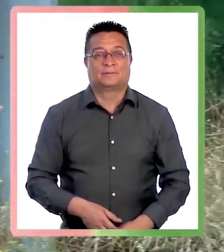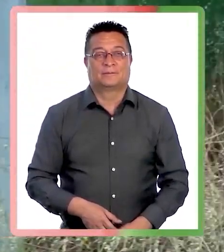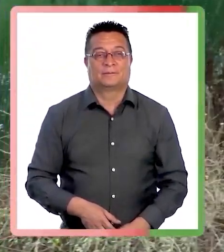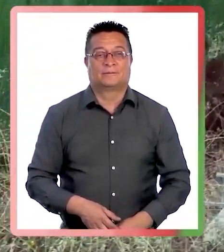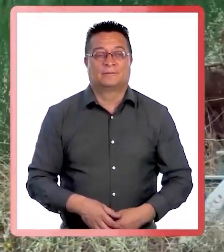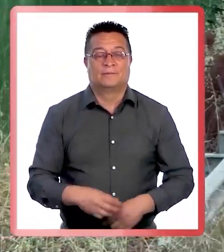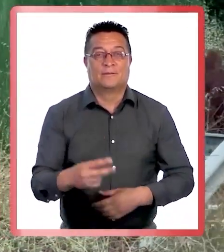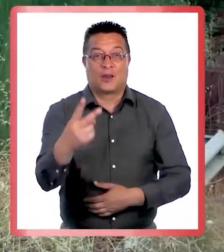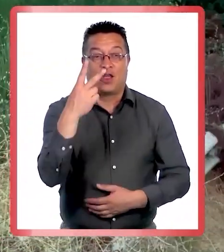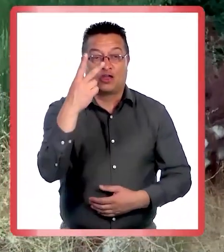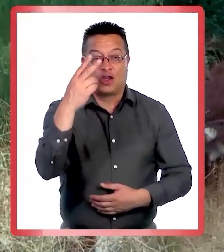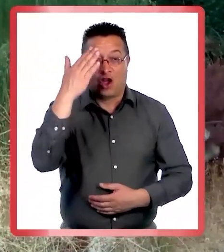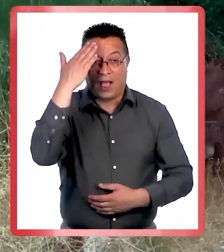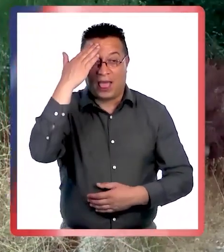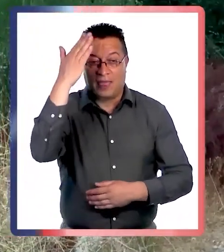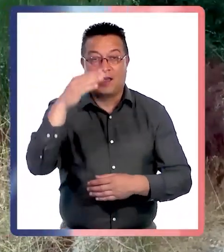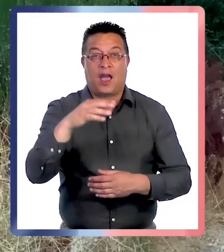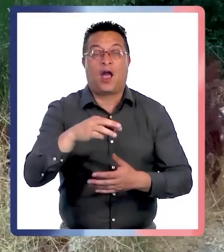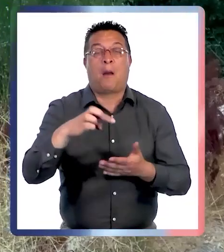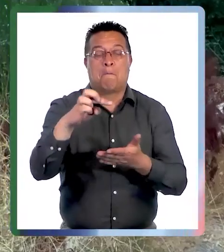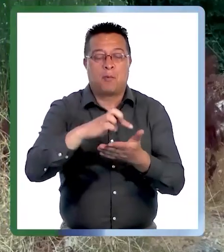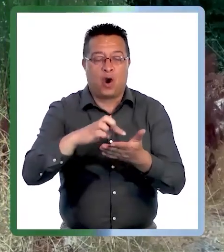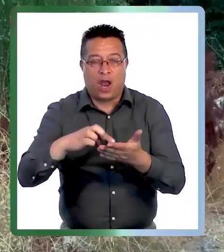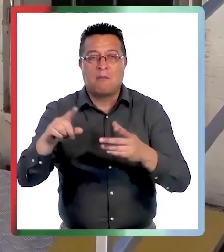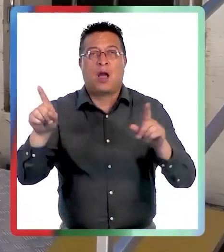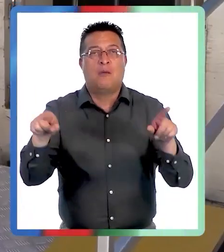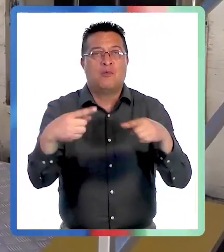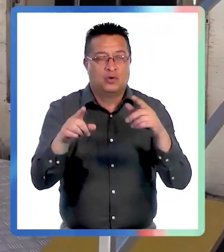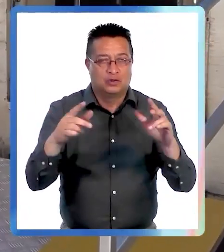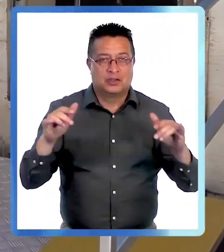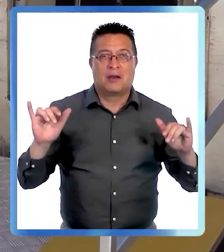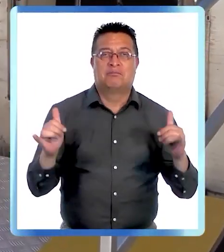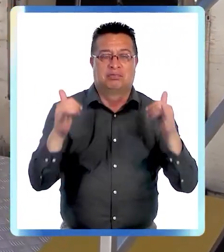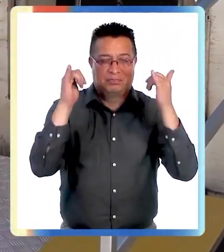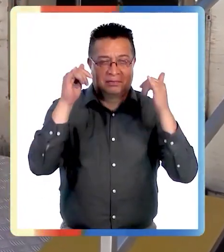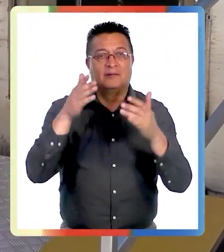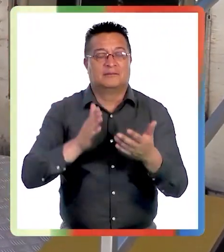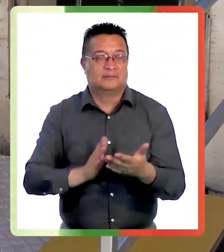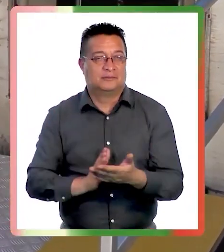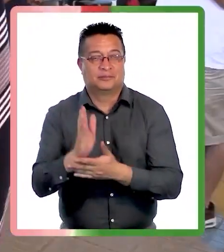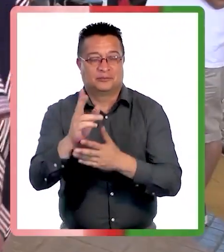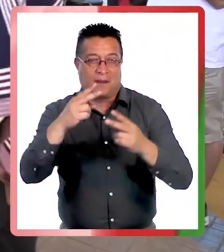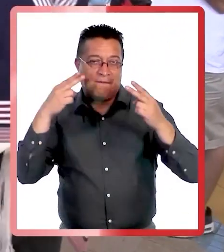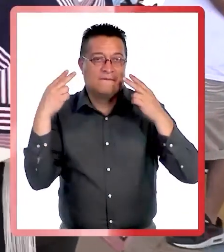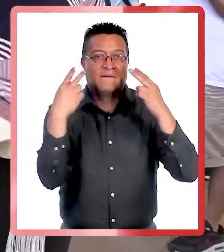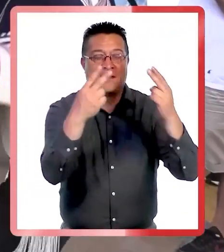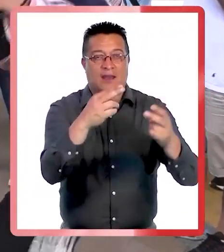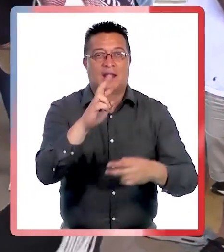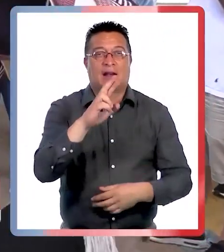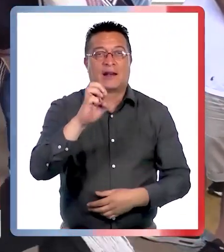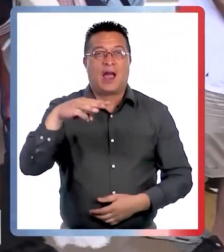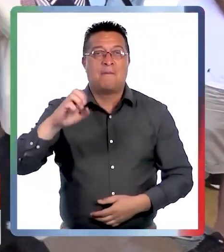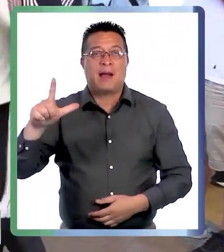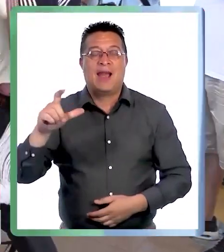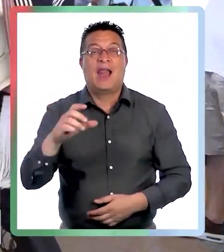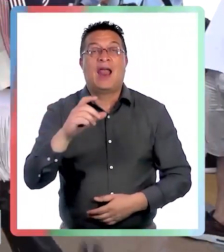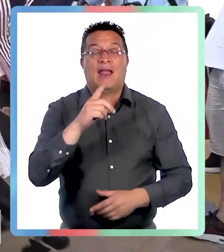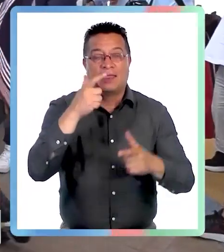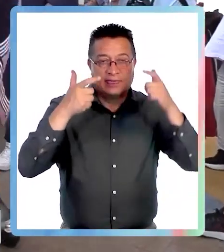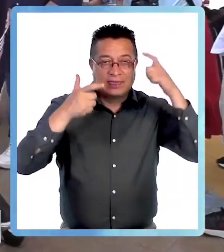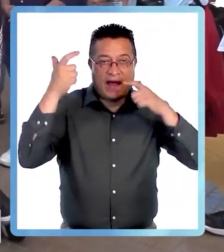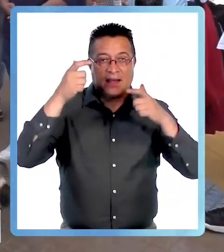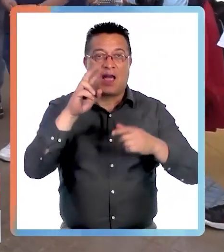Fueron dos días de poemas, música y entretención que se inician con un viaje por el ramal Talca-Constitución